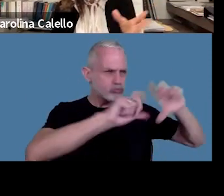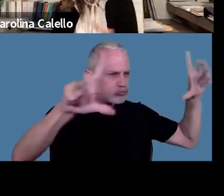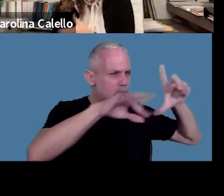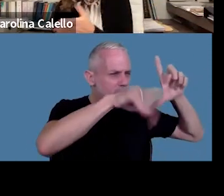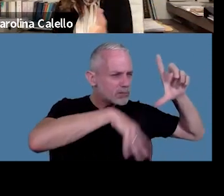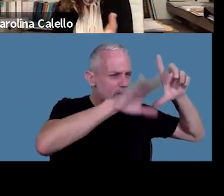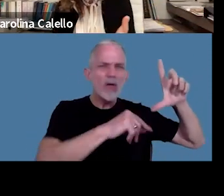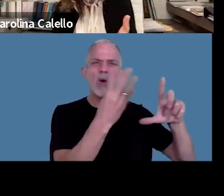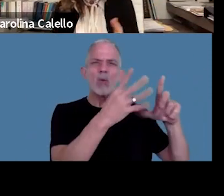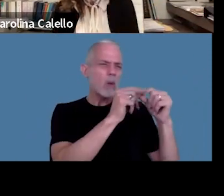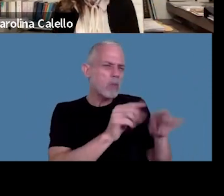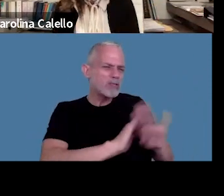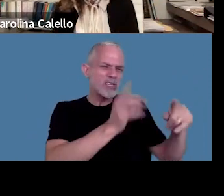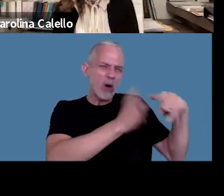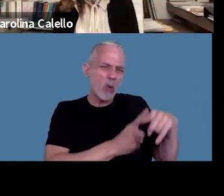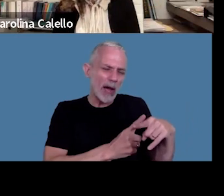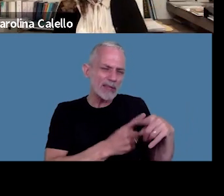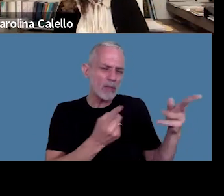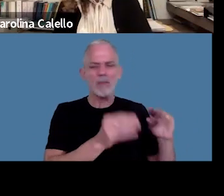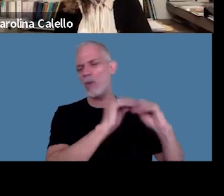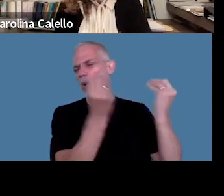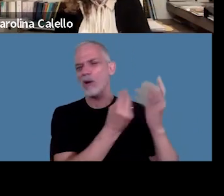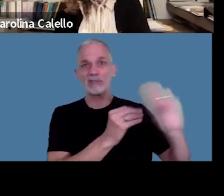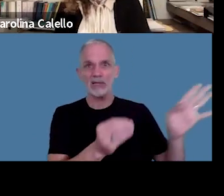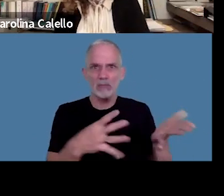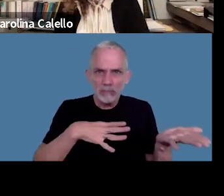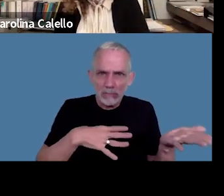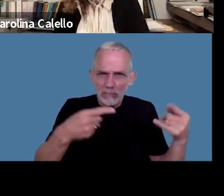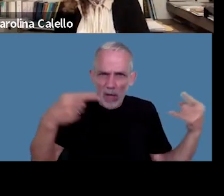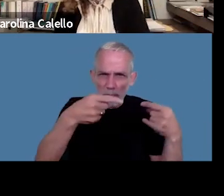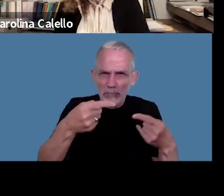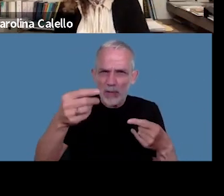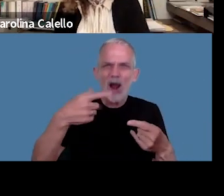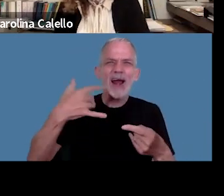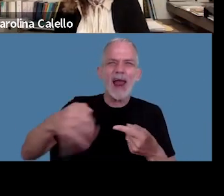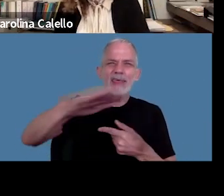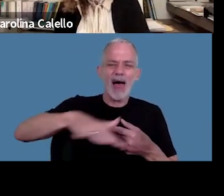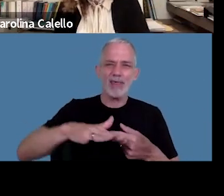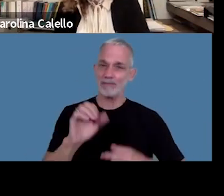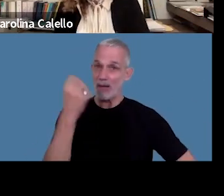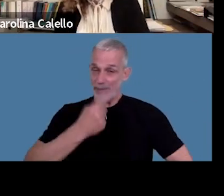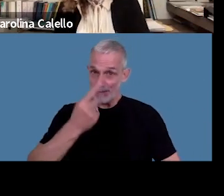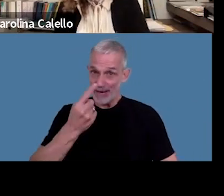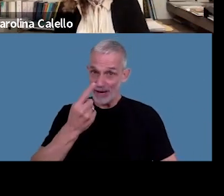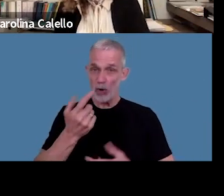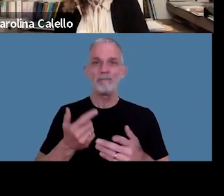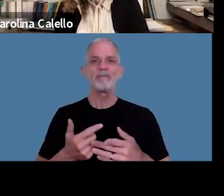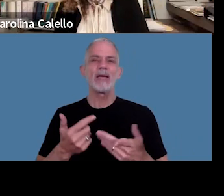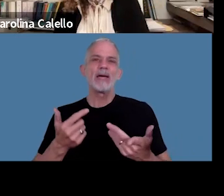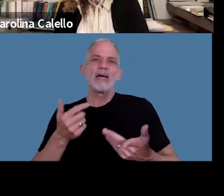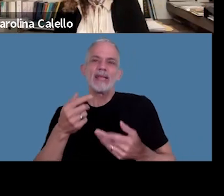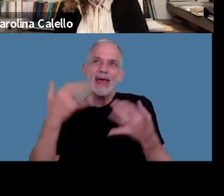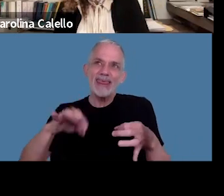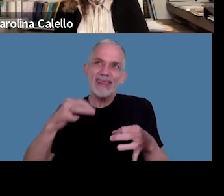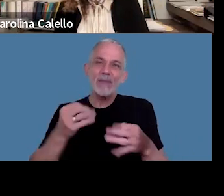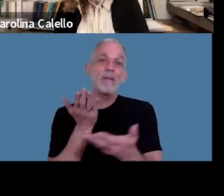cuatro números y saqué la conclusión creo que en primer lugar que nada impide